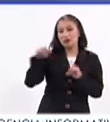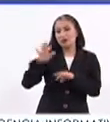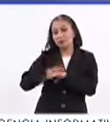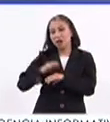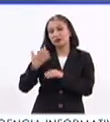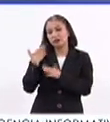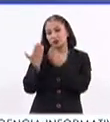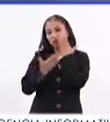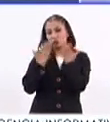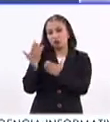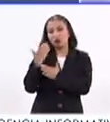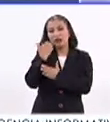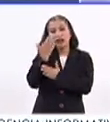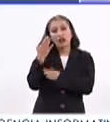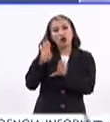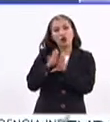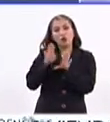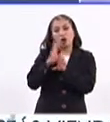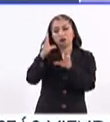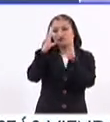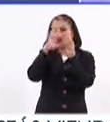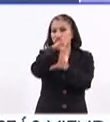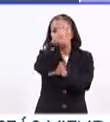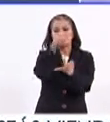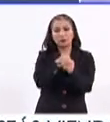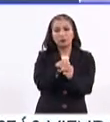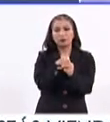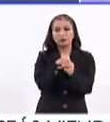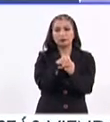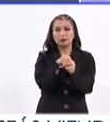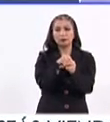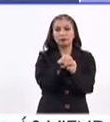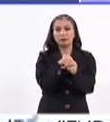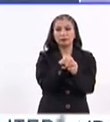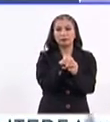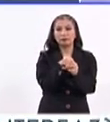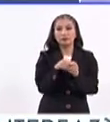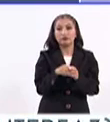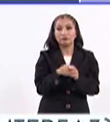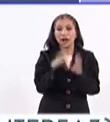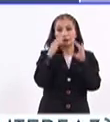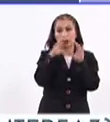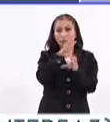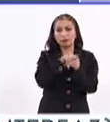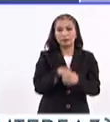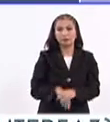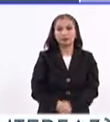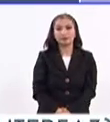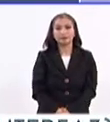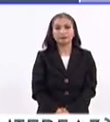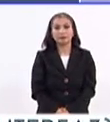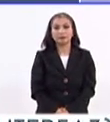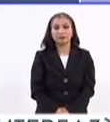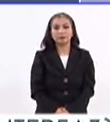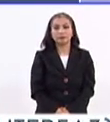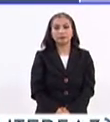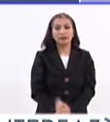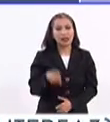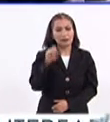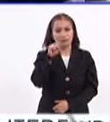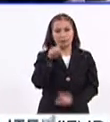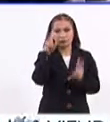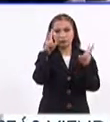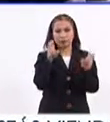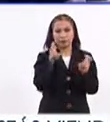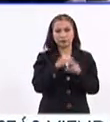eso buscaban también que tuviese como una formación integral. Oscar, en este